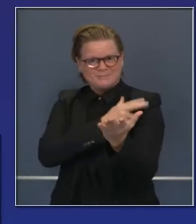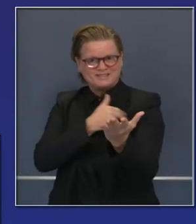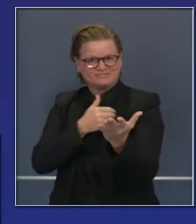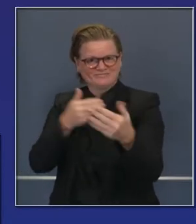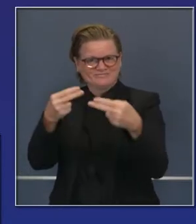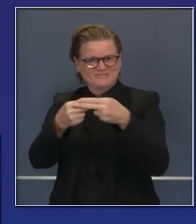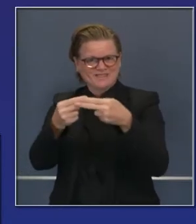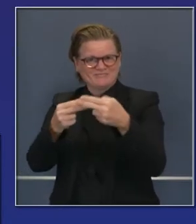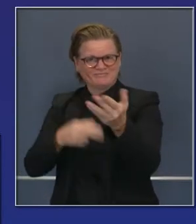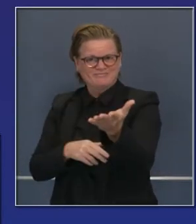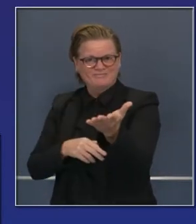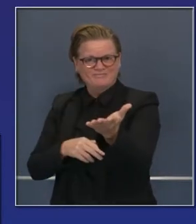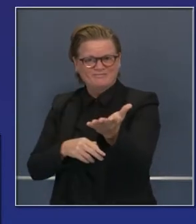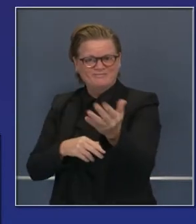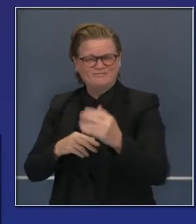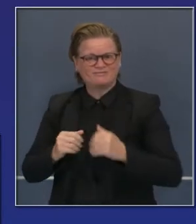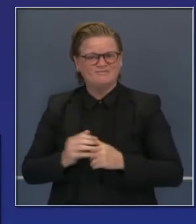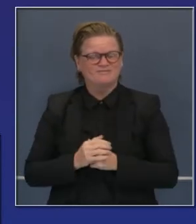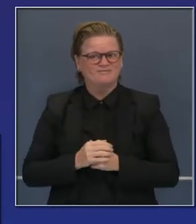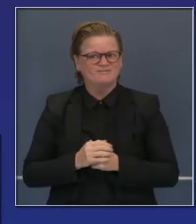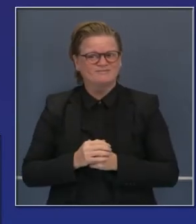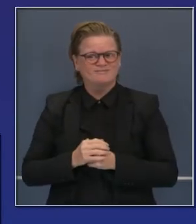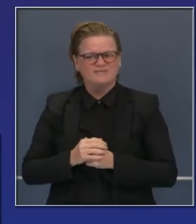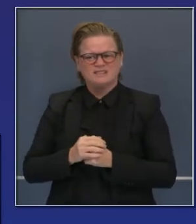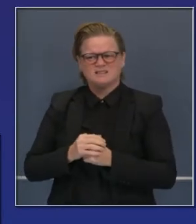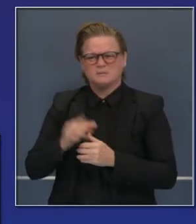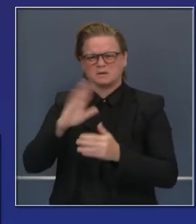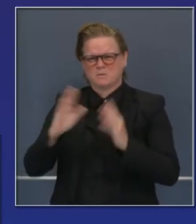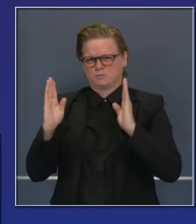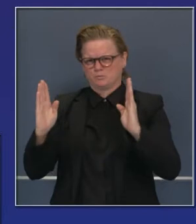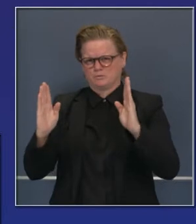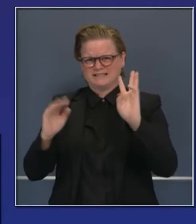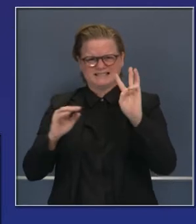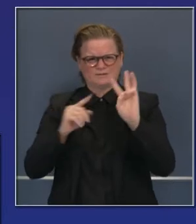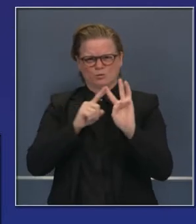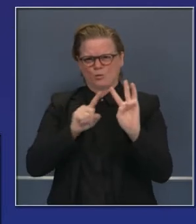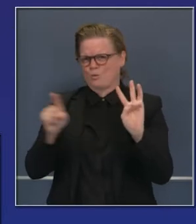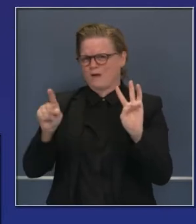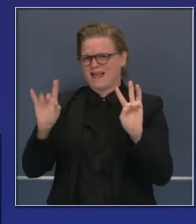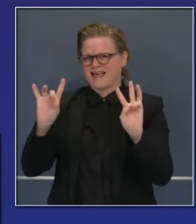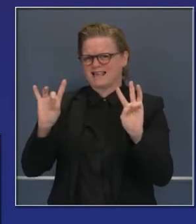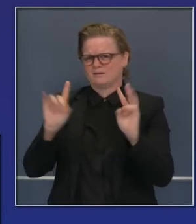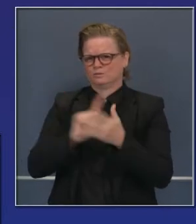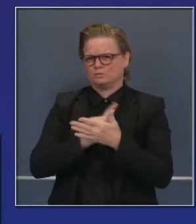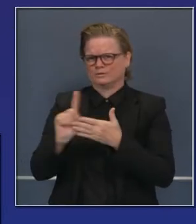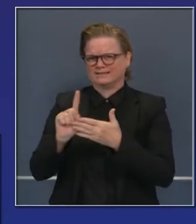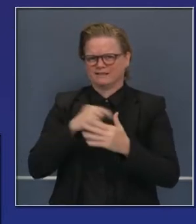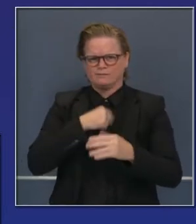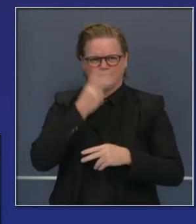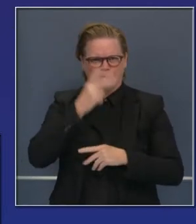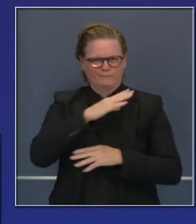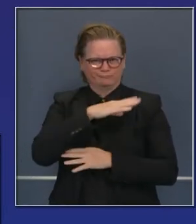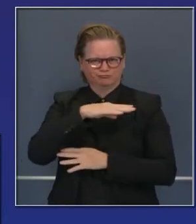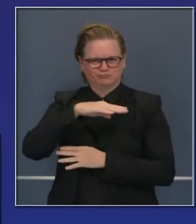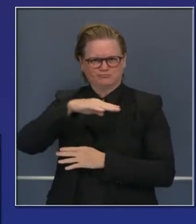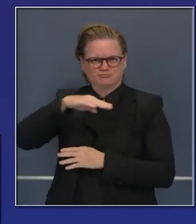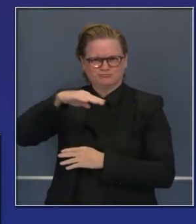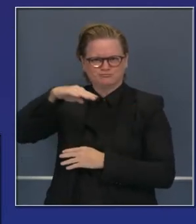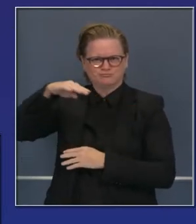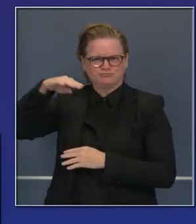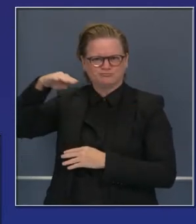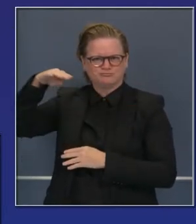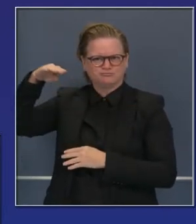la tendencia de hospitalizaciones. Hemos visto un aumento considerable de 89%